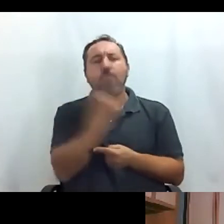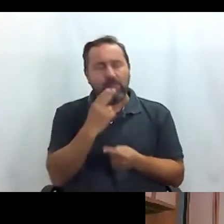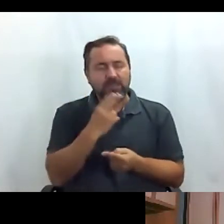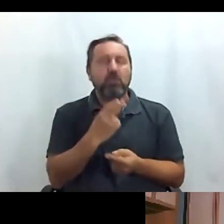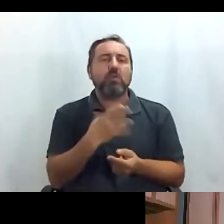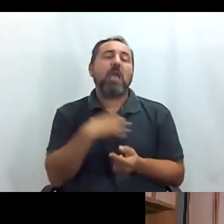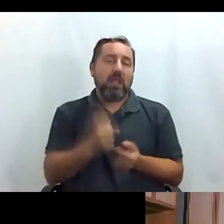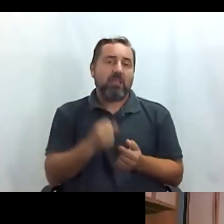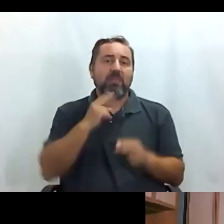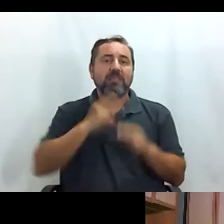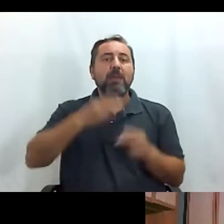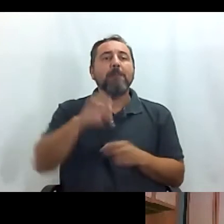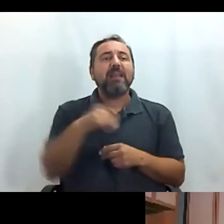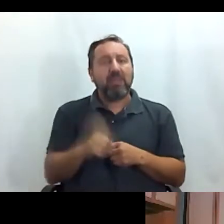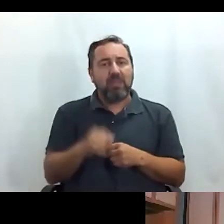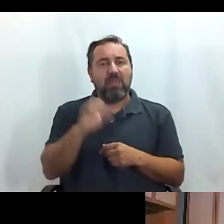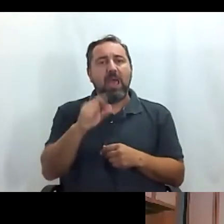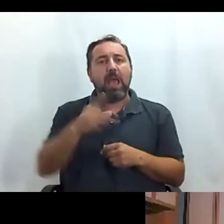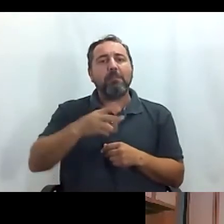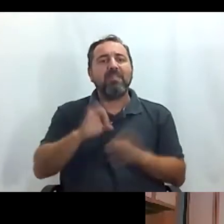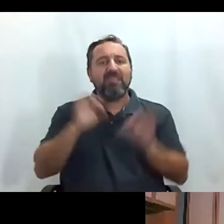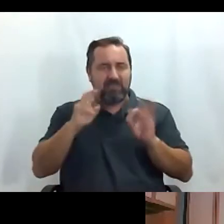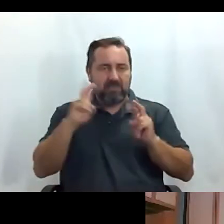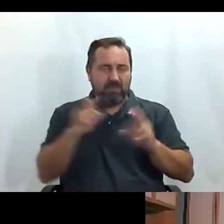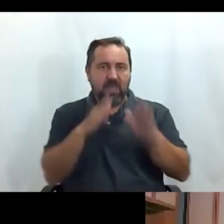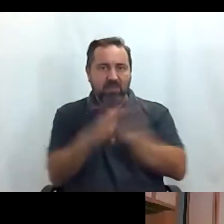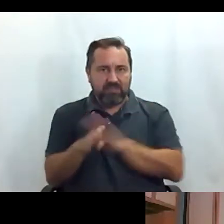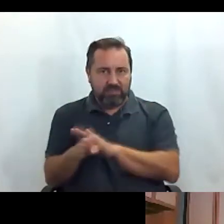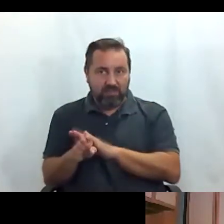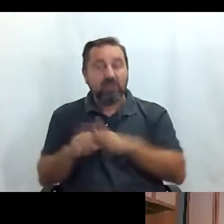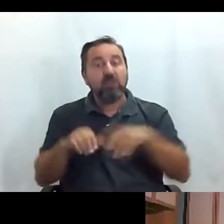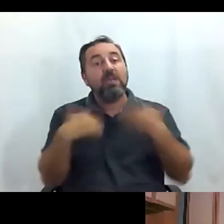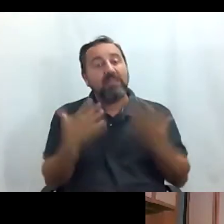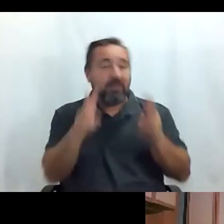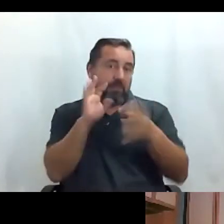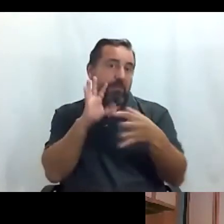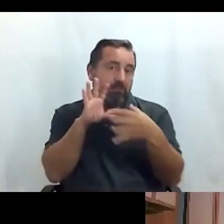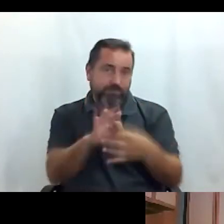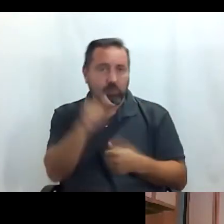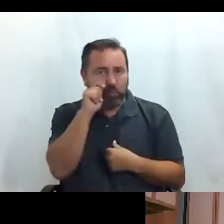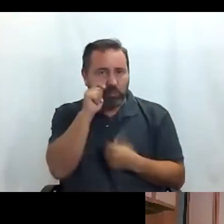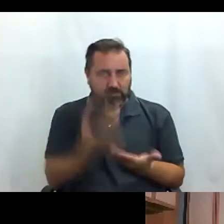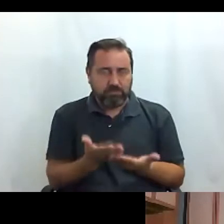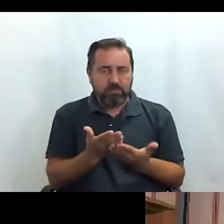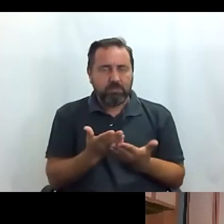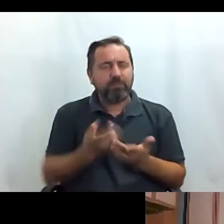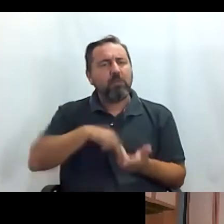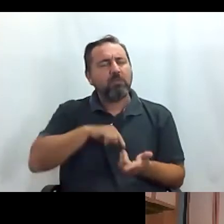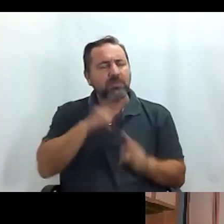Martínez Almeida con la accesibilidad y cómo no tiene que ser también en el turismo. Realmente nuestra apuesta